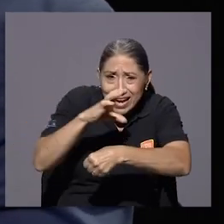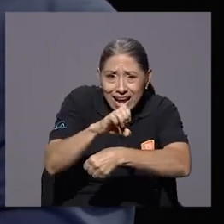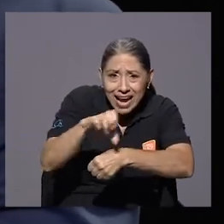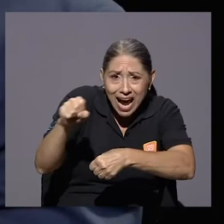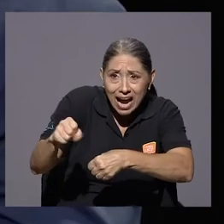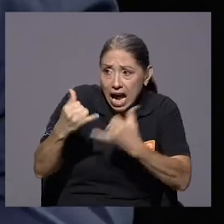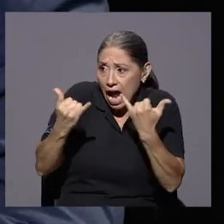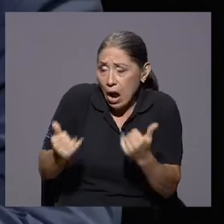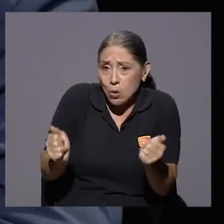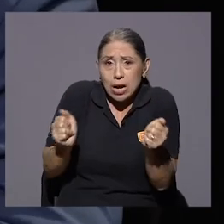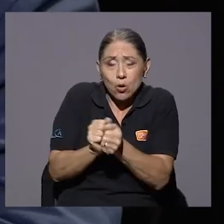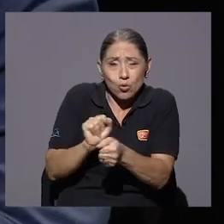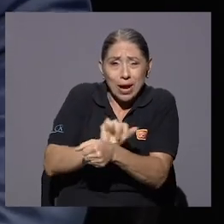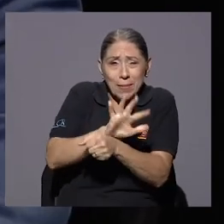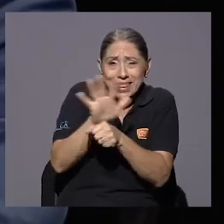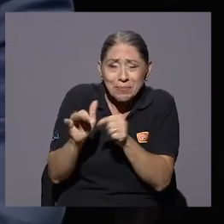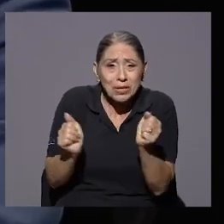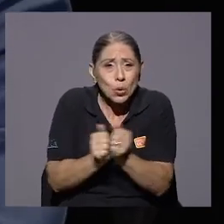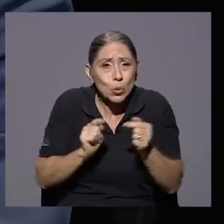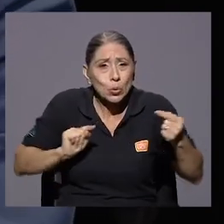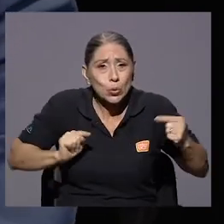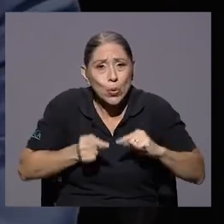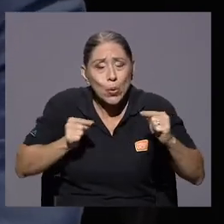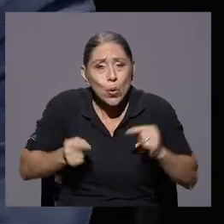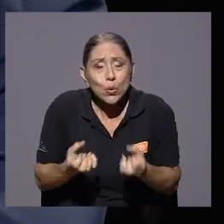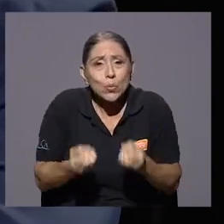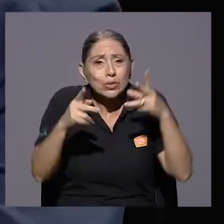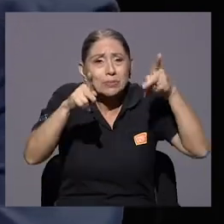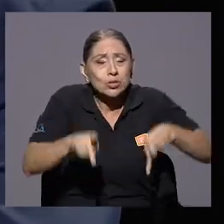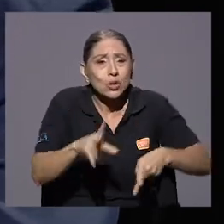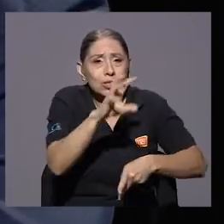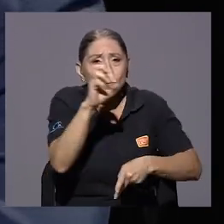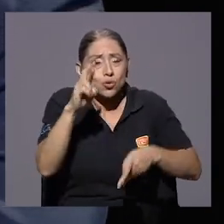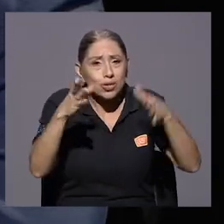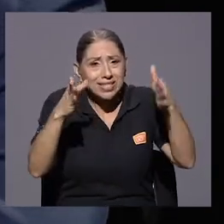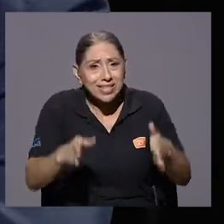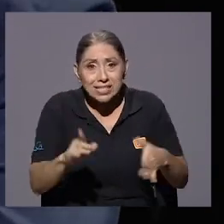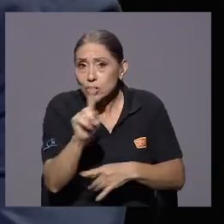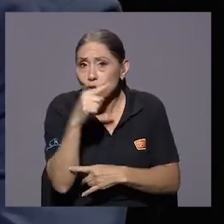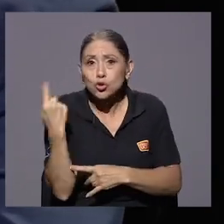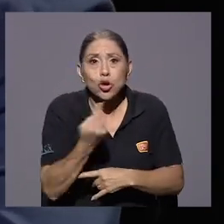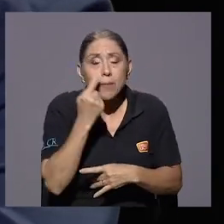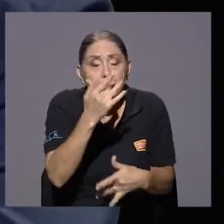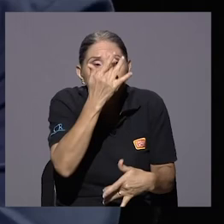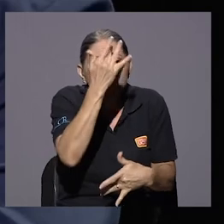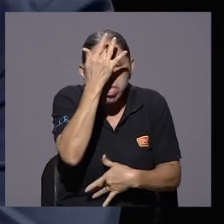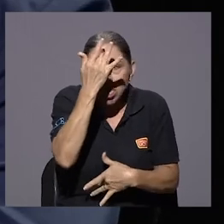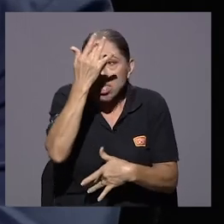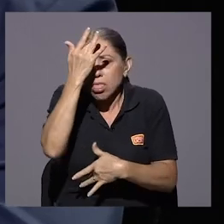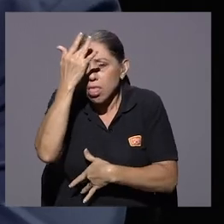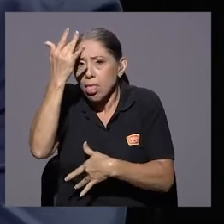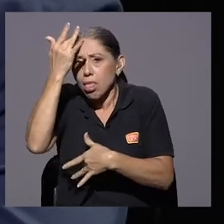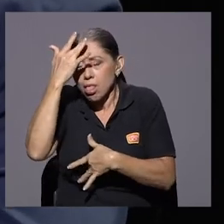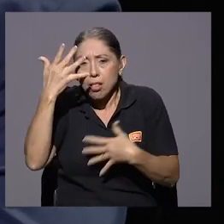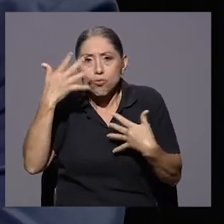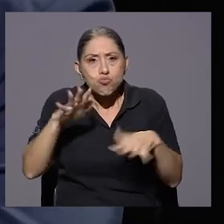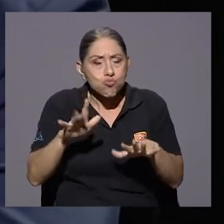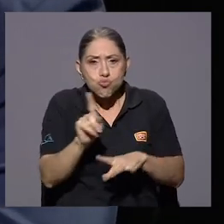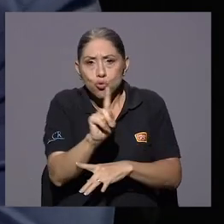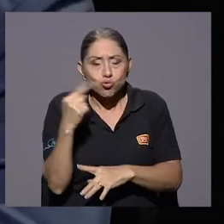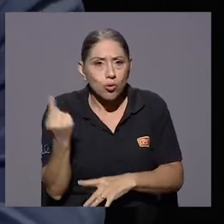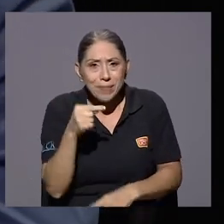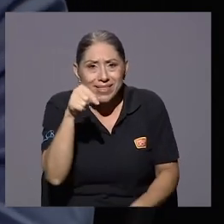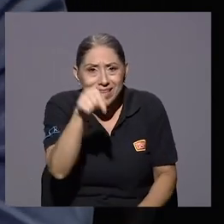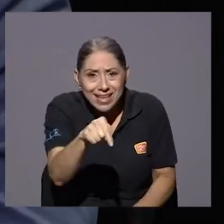de costarricenses, porque lo digo, no solamente es el tema sanitario, ¿verdad? La crisis sanitaria que estamos viviendo, sino la